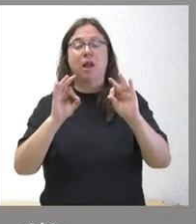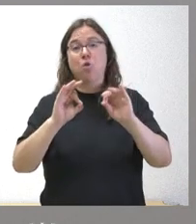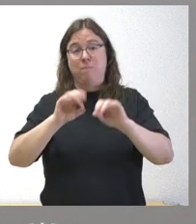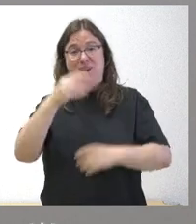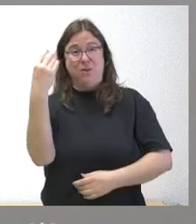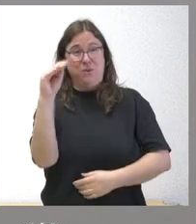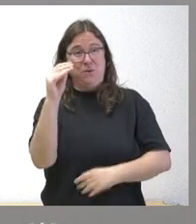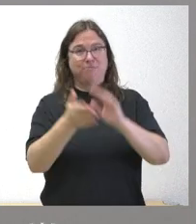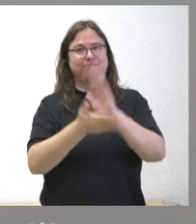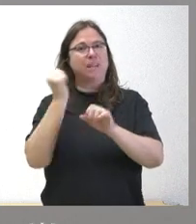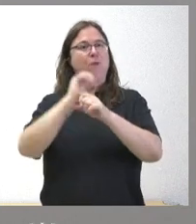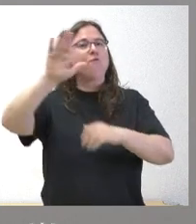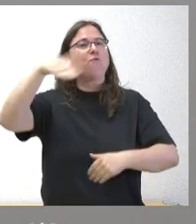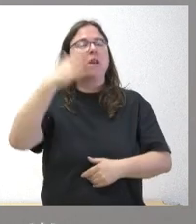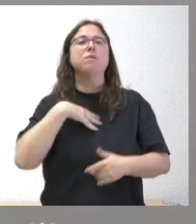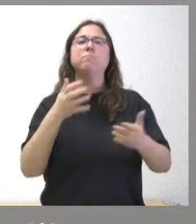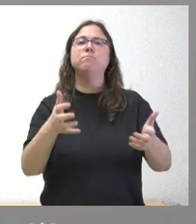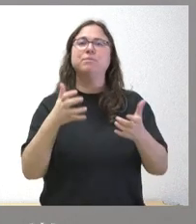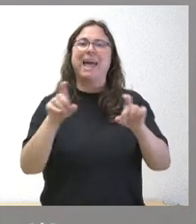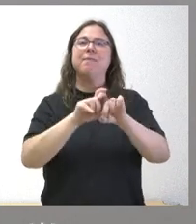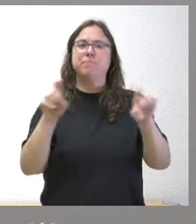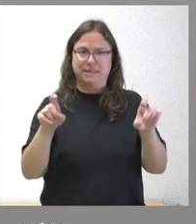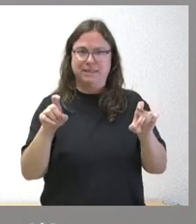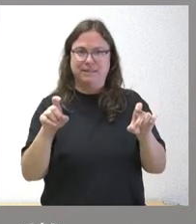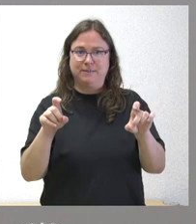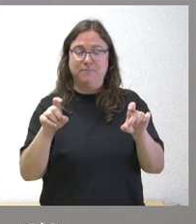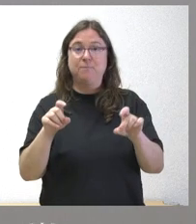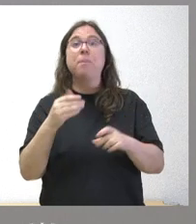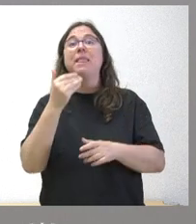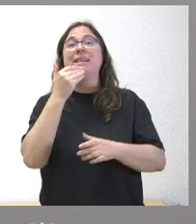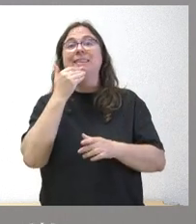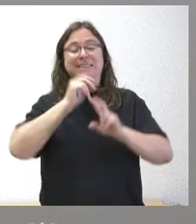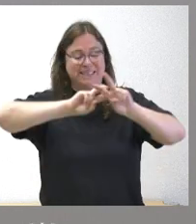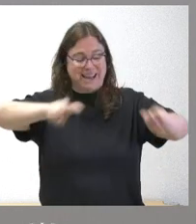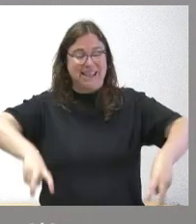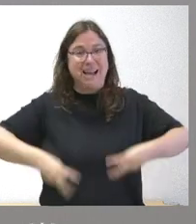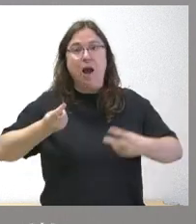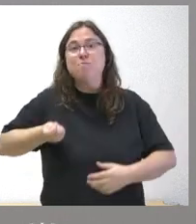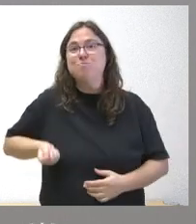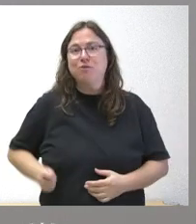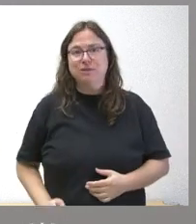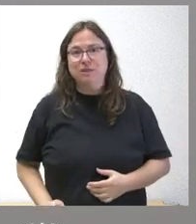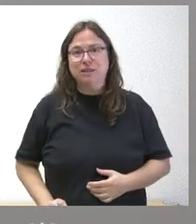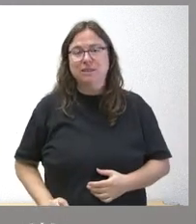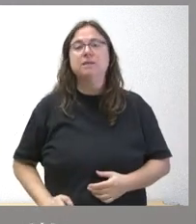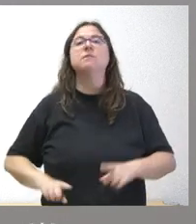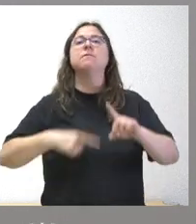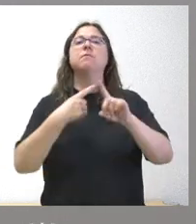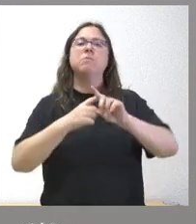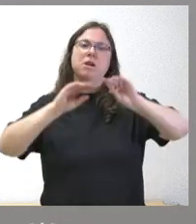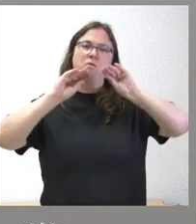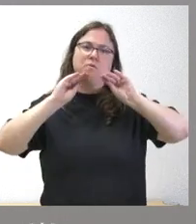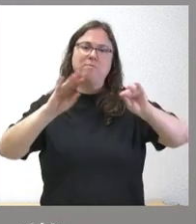de las cuales también se puedan beneficiar las empresas, el reciclaje de profesionales en esta materia, así como formar